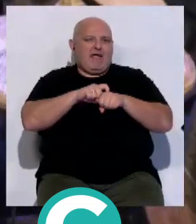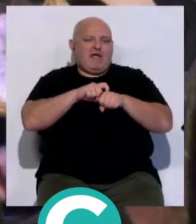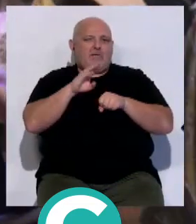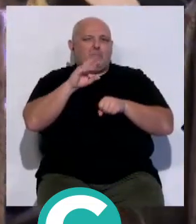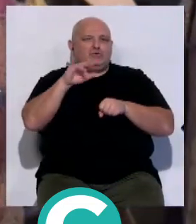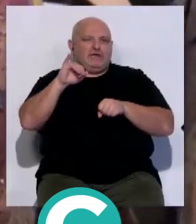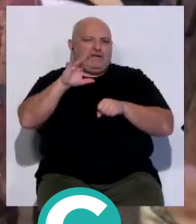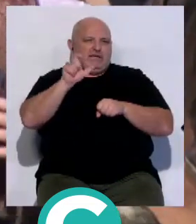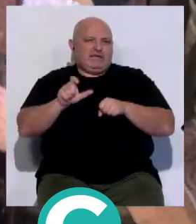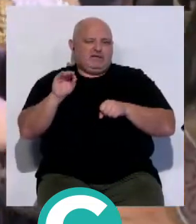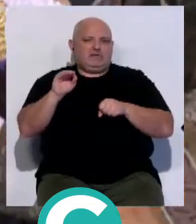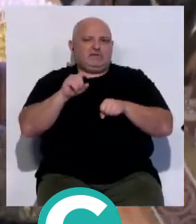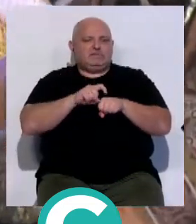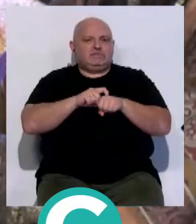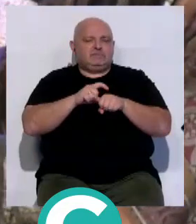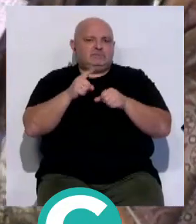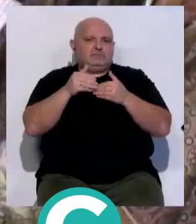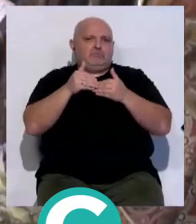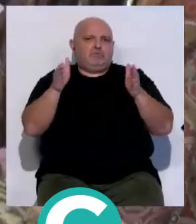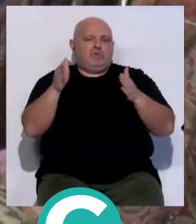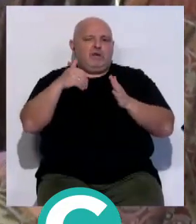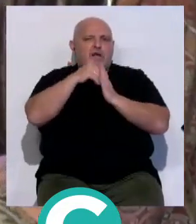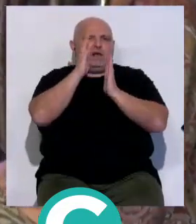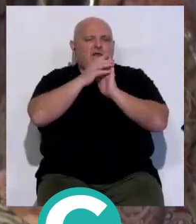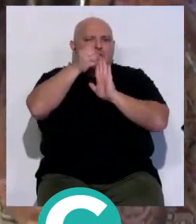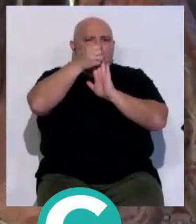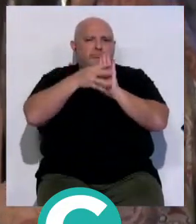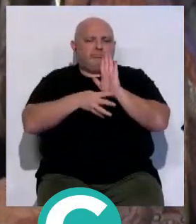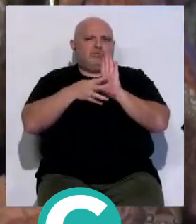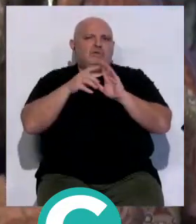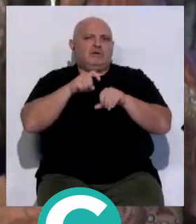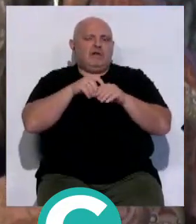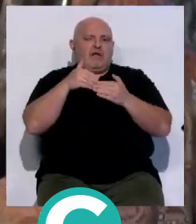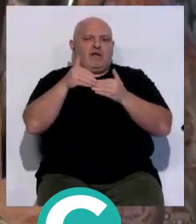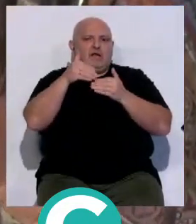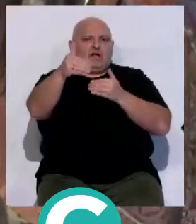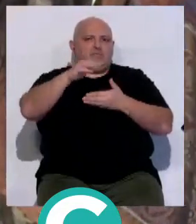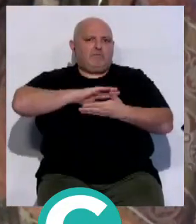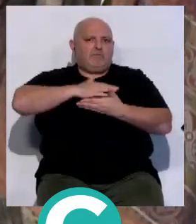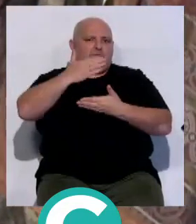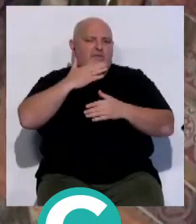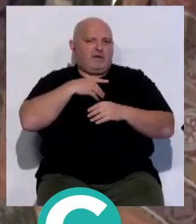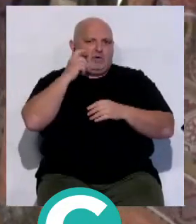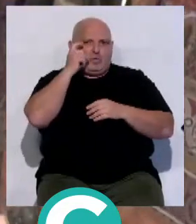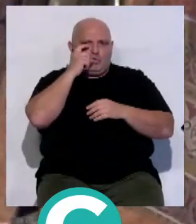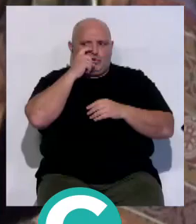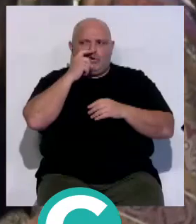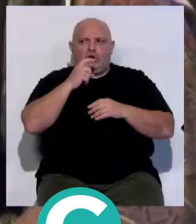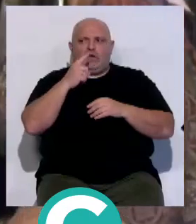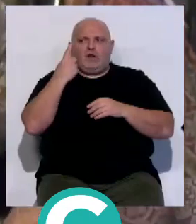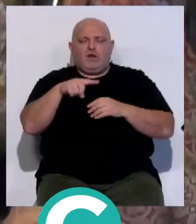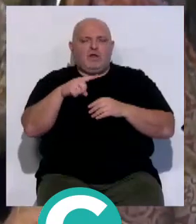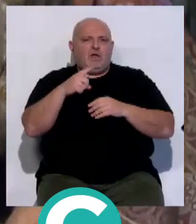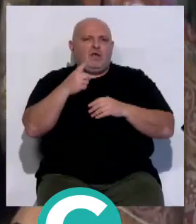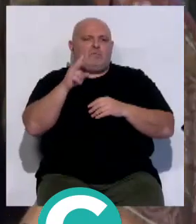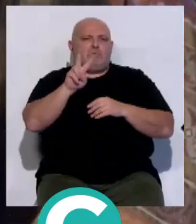ha sido la obra encargada de dar pistoletazo de salida a una cartelera que se extiende hasta el próximo mes de junio y donde tendrán